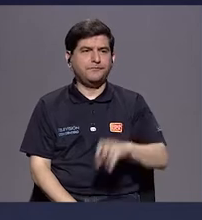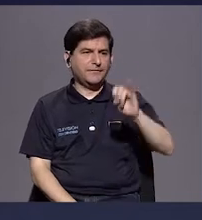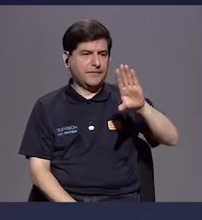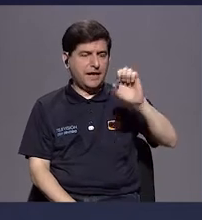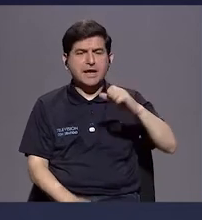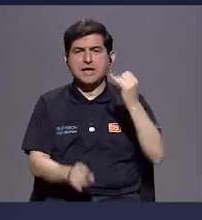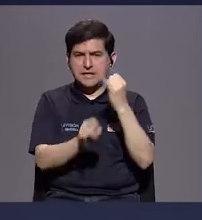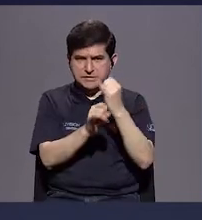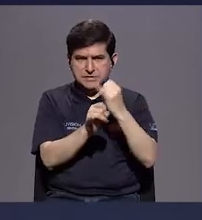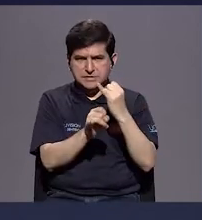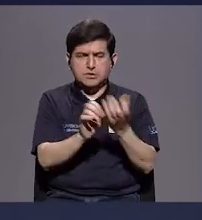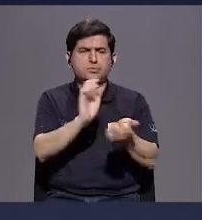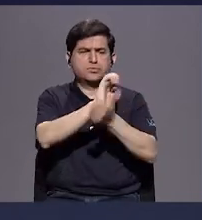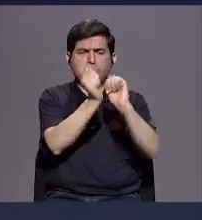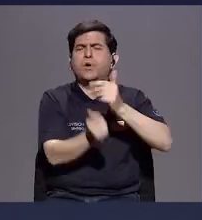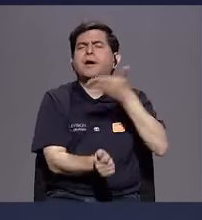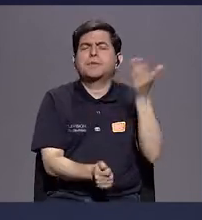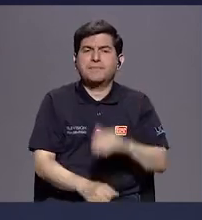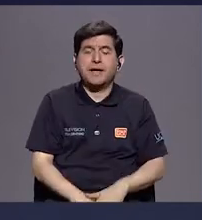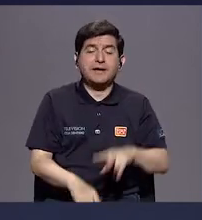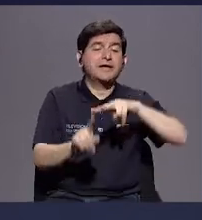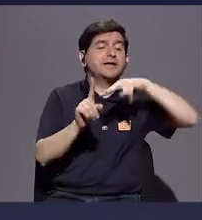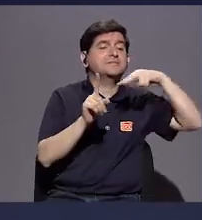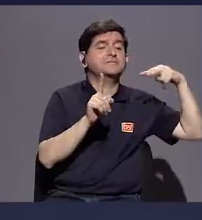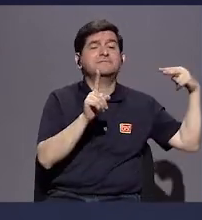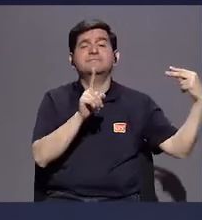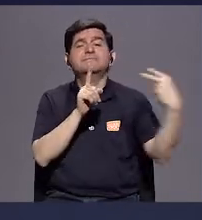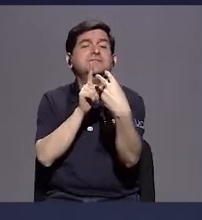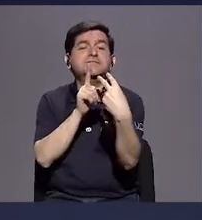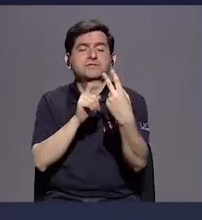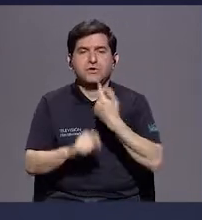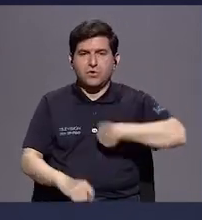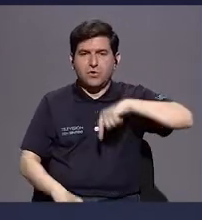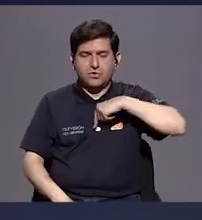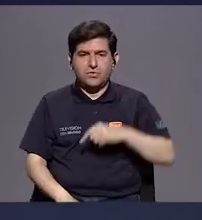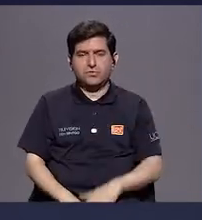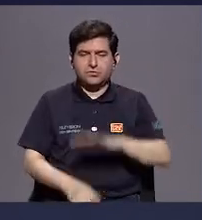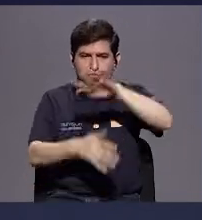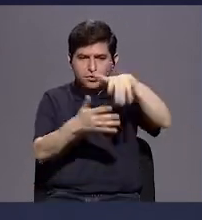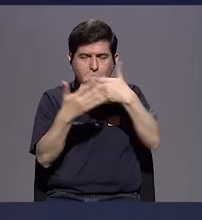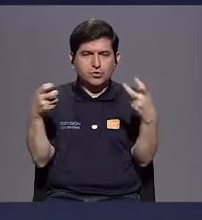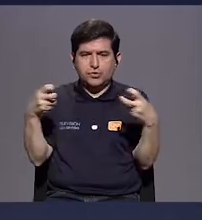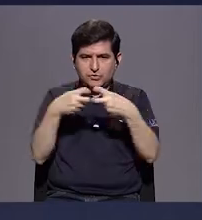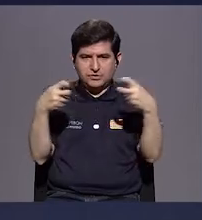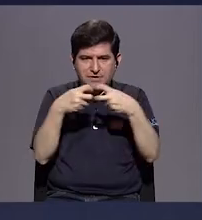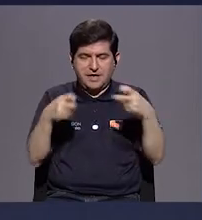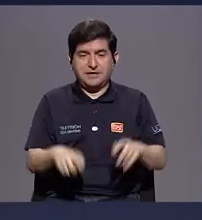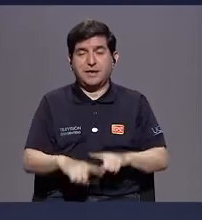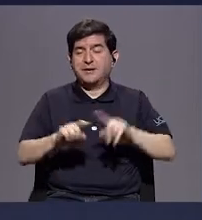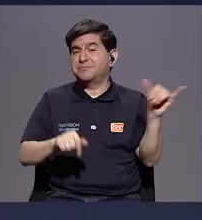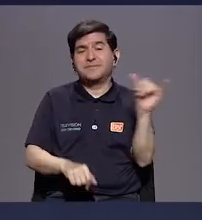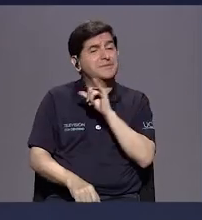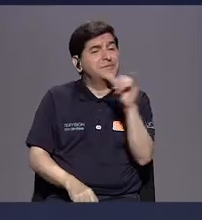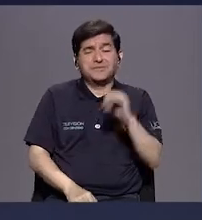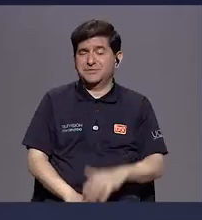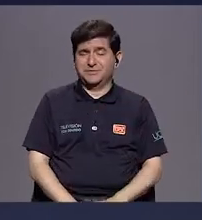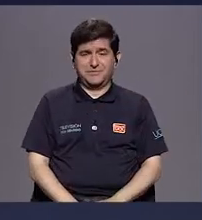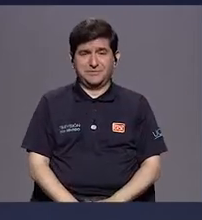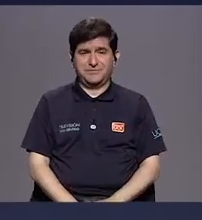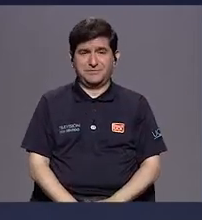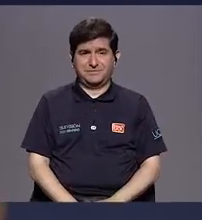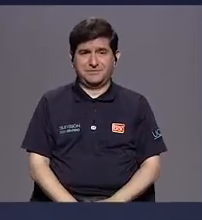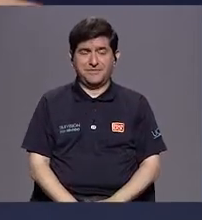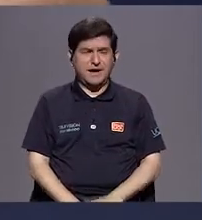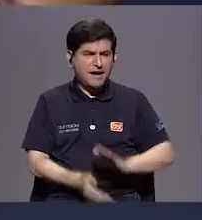como institución lo que tiene que cambiar es la visión de cómo estamos generando la matriz. Pero bueno, volvemos a lo mismo. Con esto